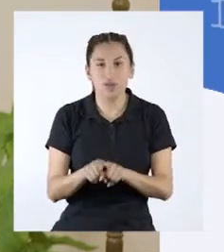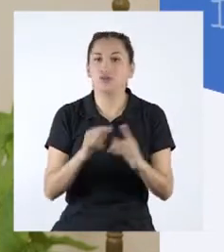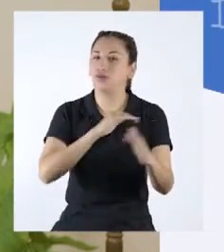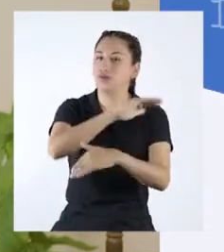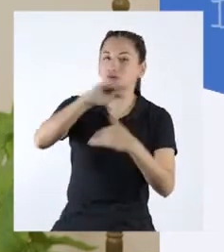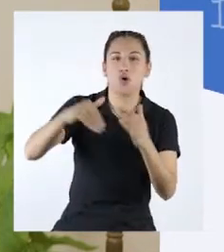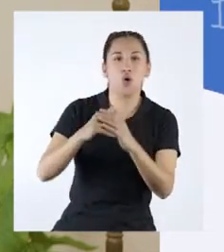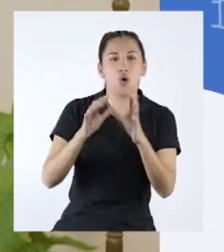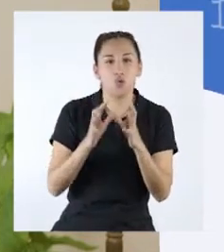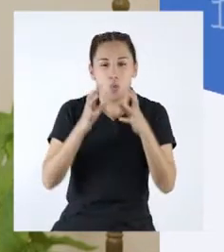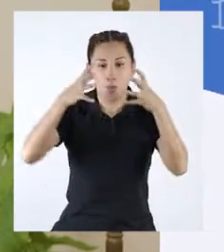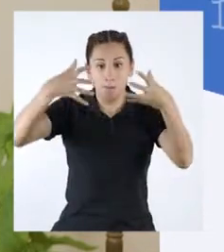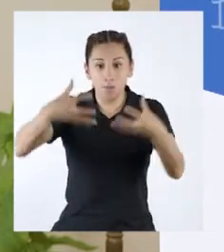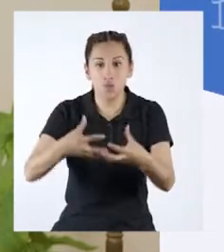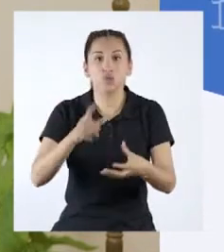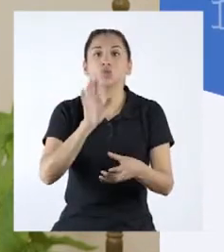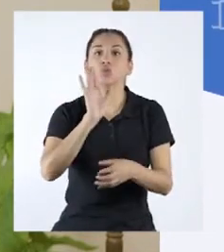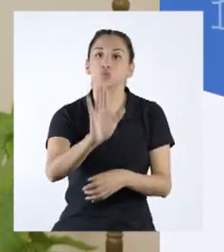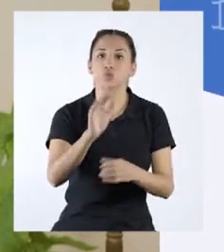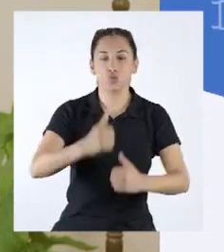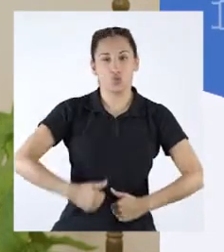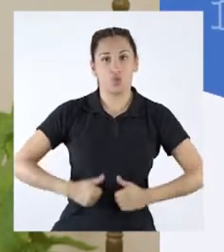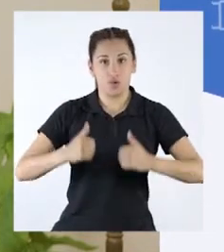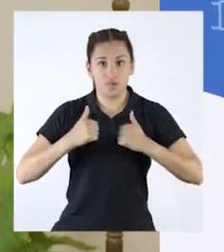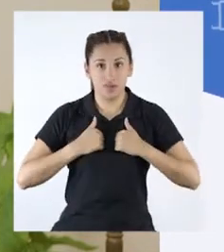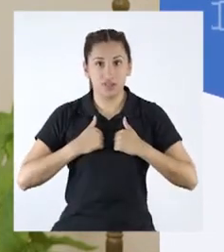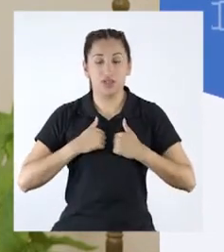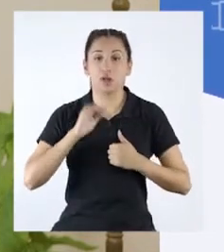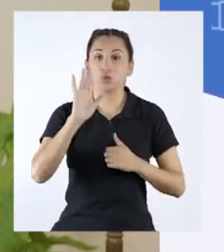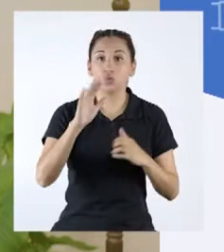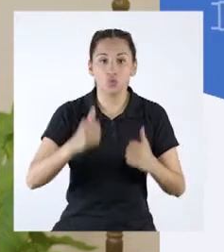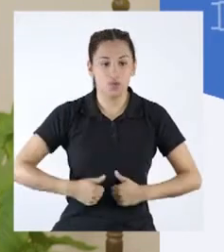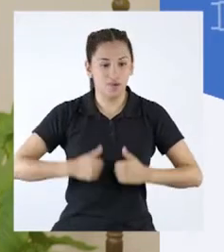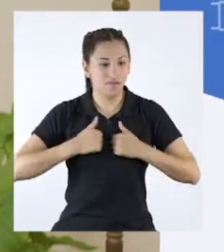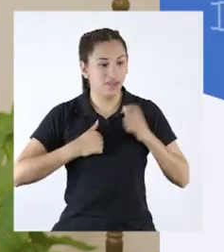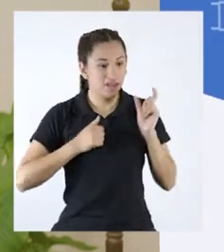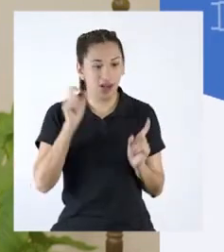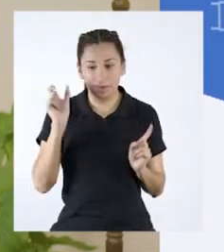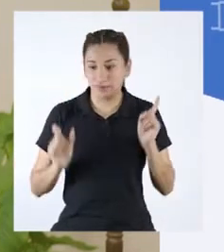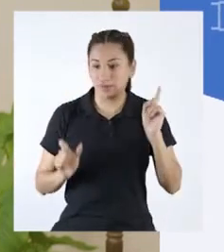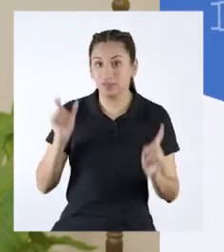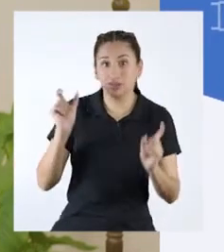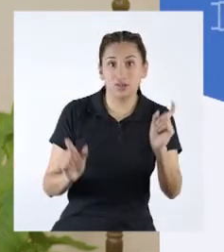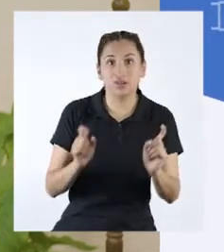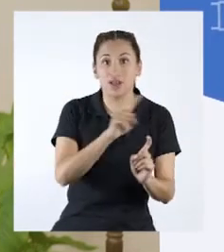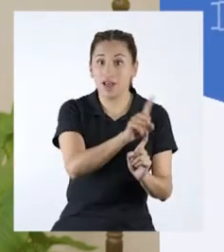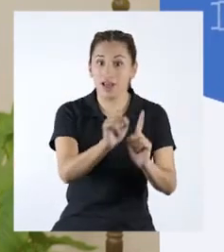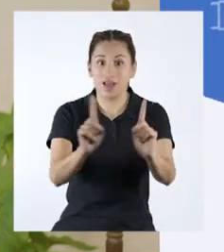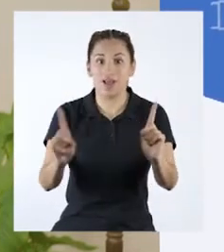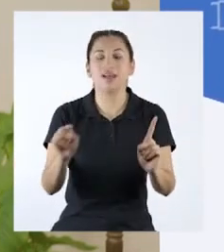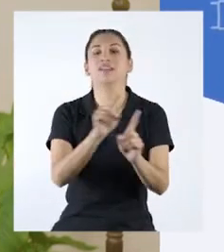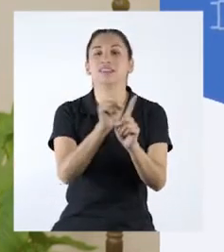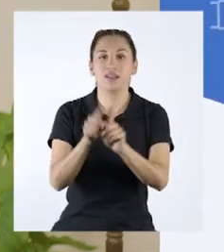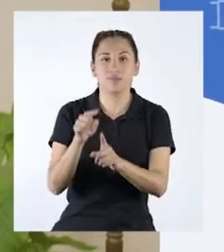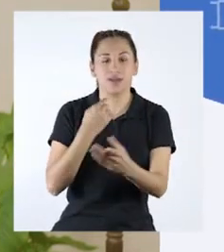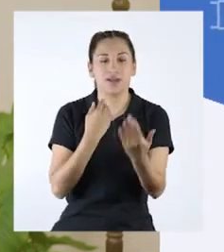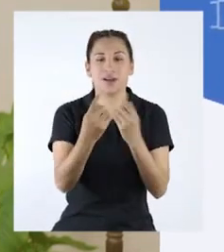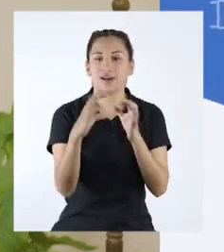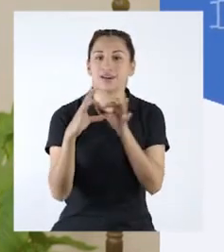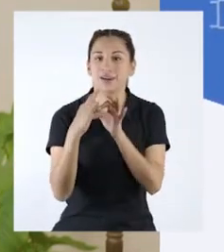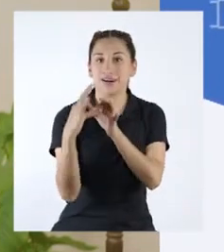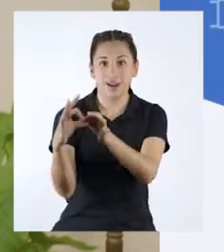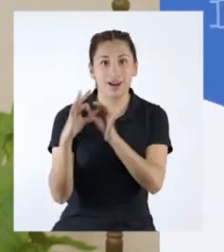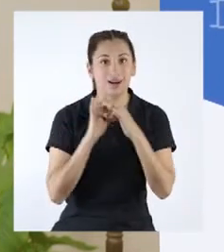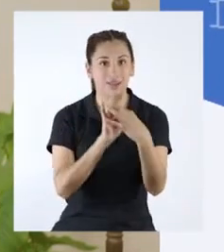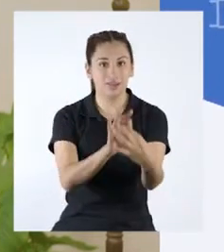impacta directamente en nuestras vidas, la vida de nuestros semejantes y las relaciones que entablamos con ellos,